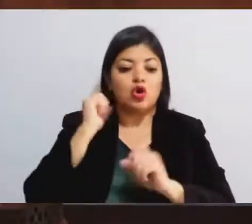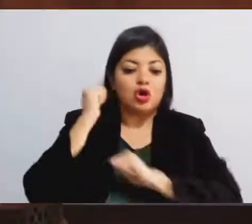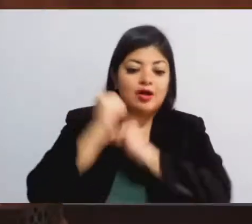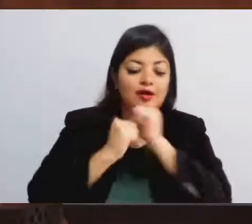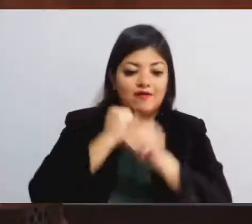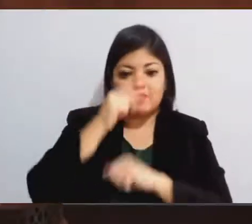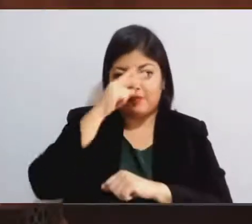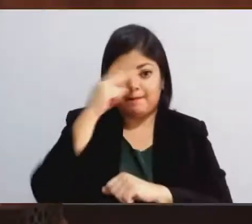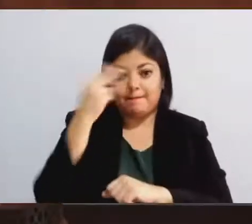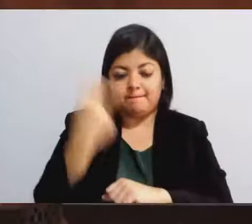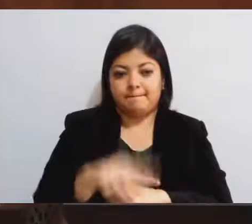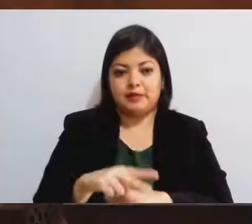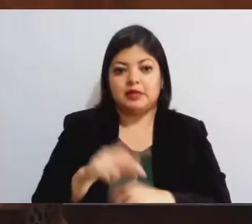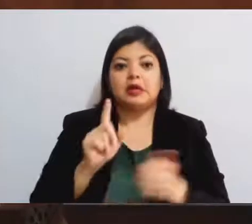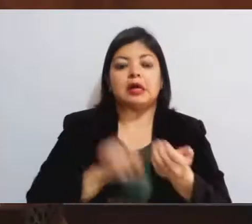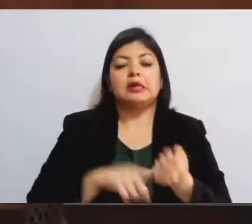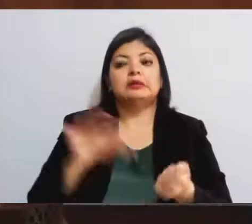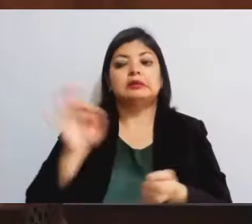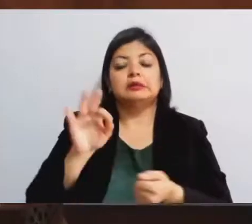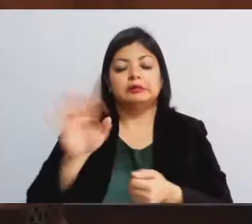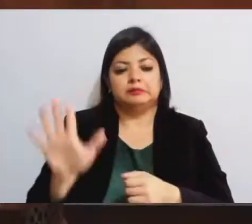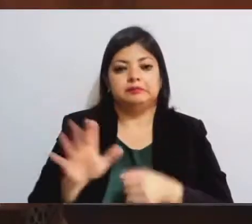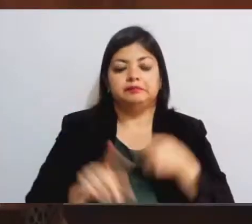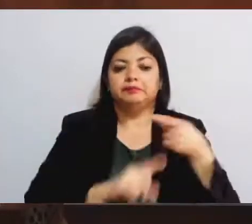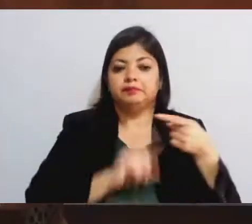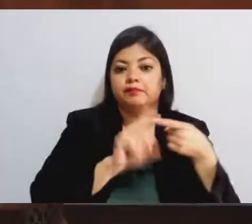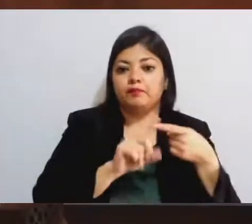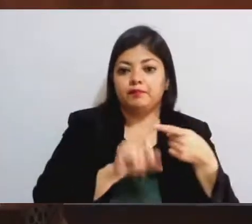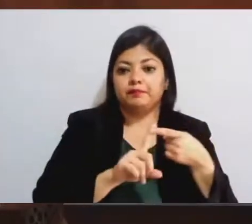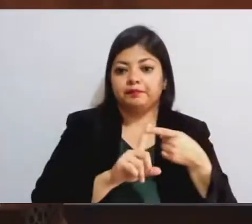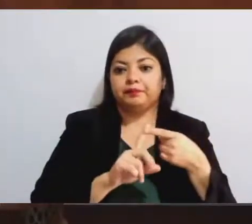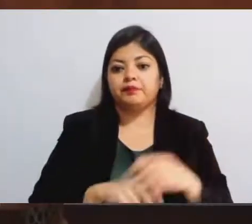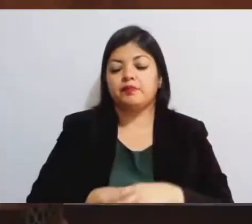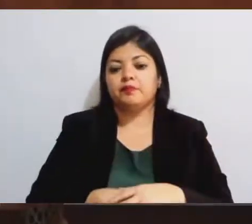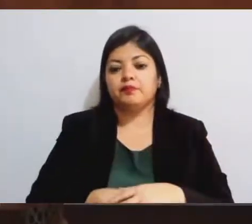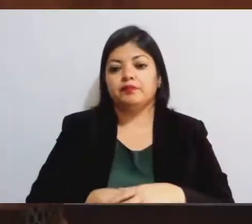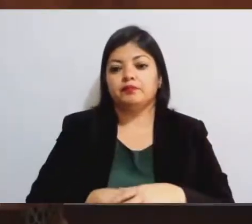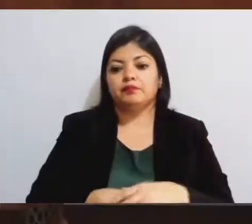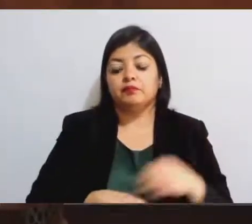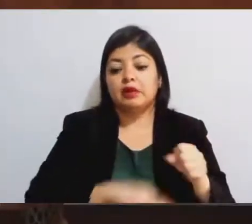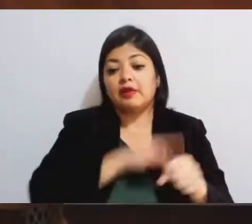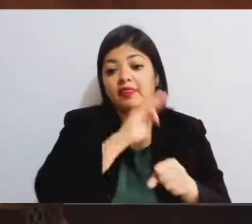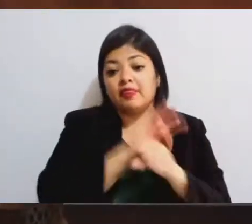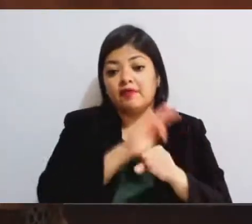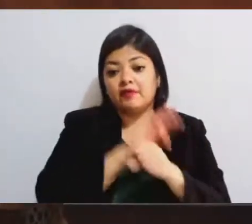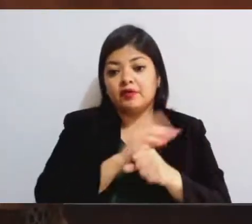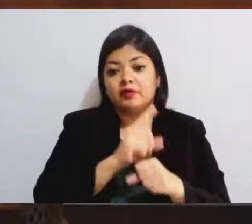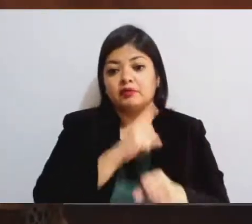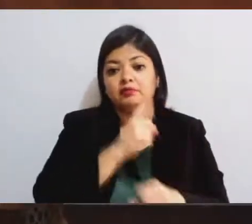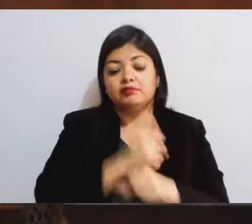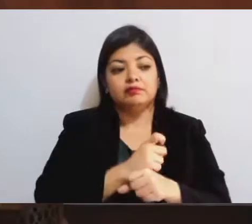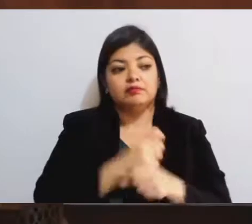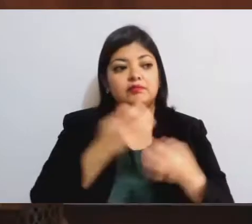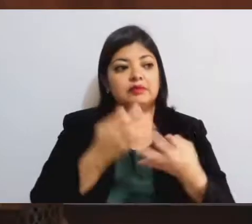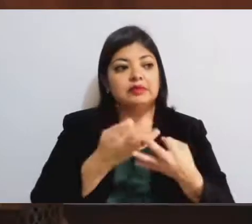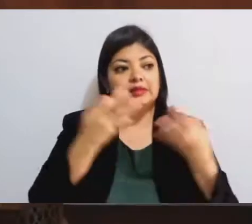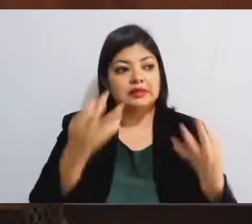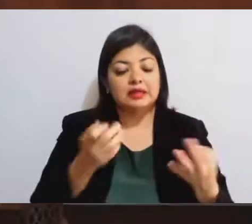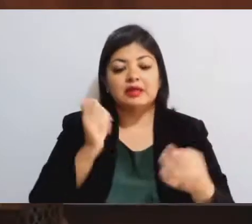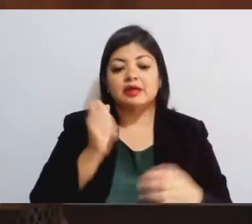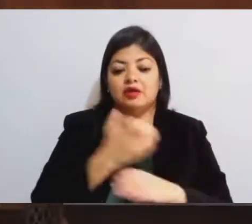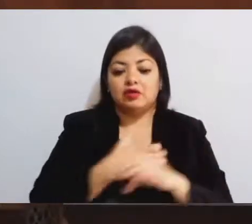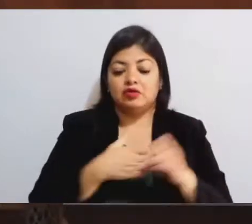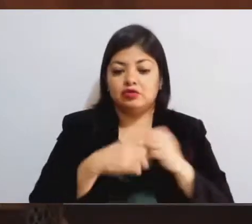siguientes supuestos. Primero, por defender legítimamente su tierra, recursos naturales,